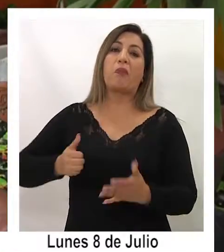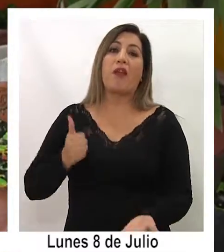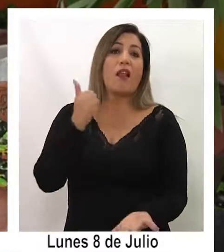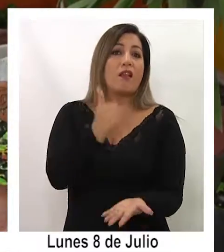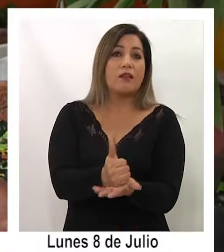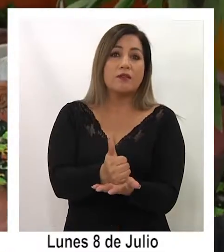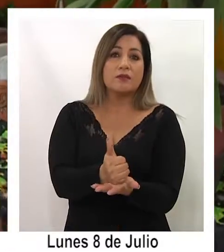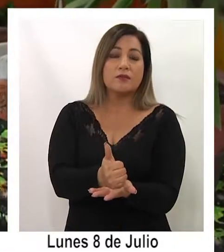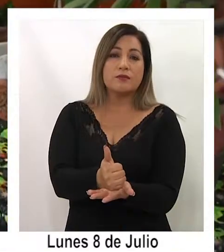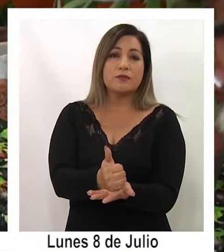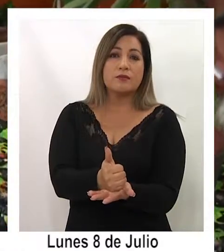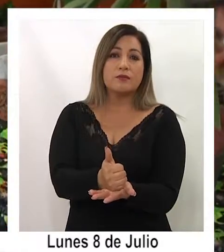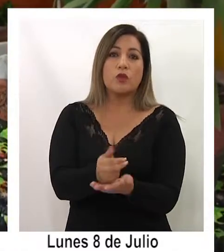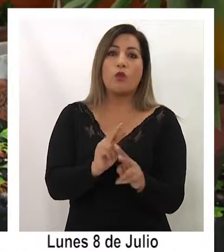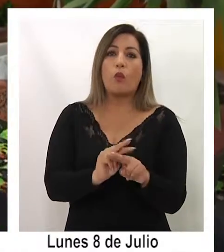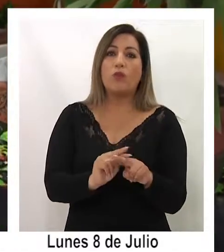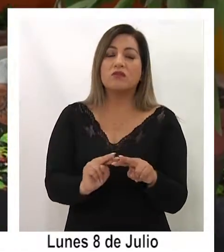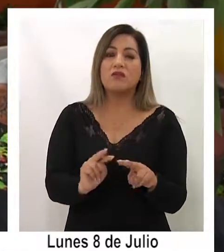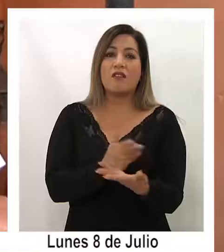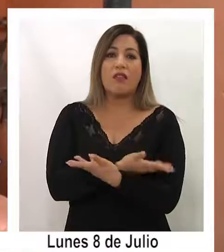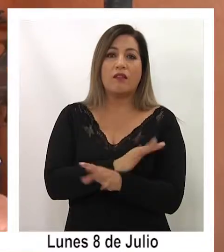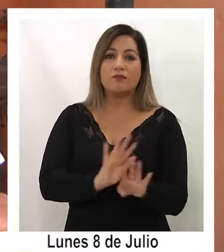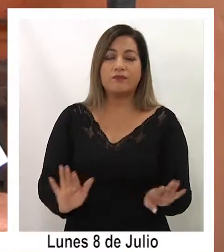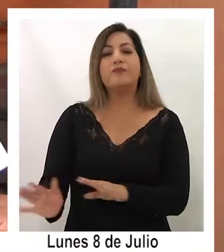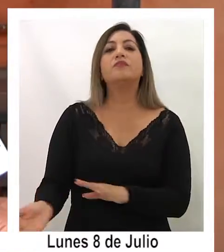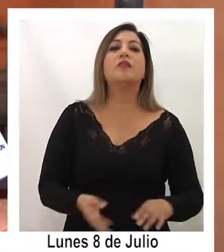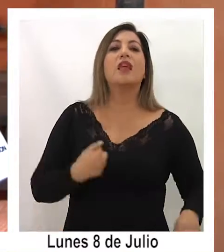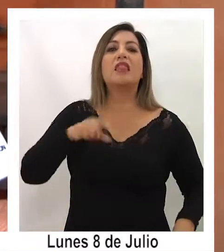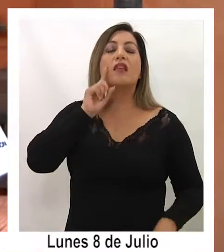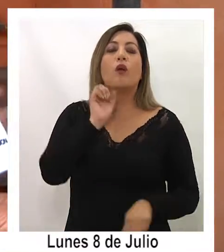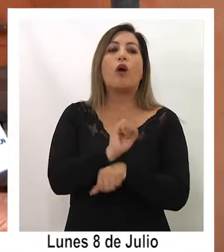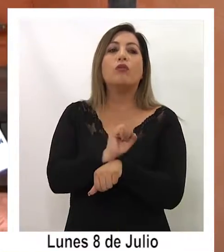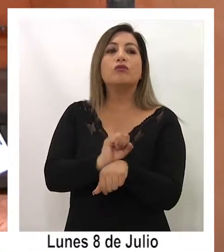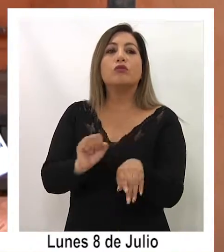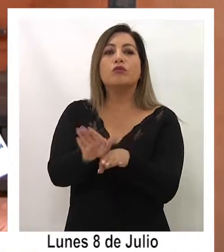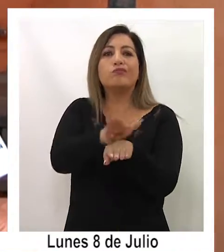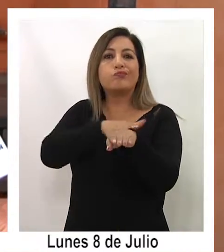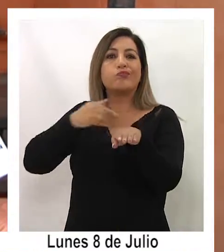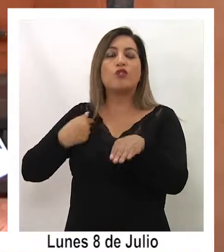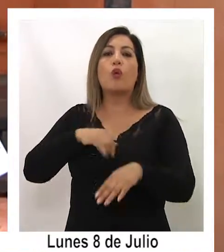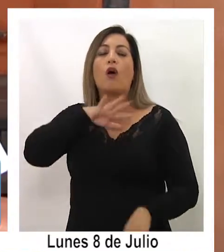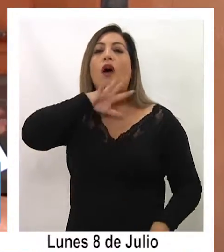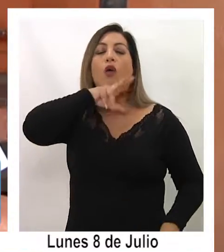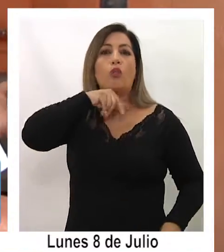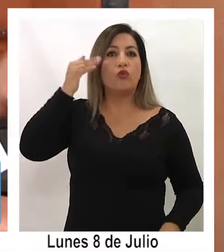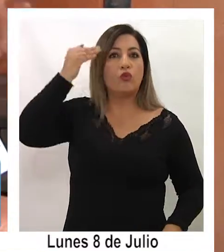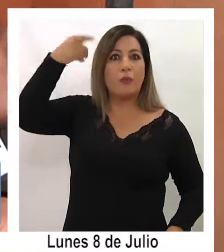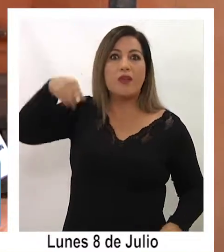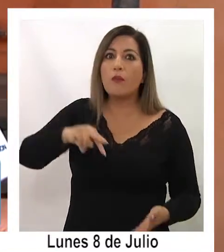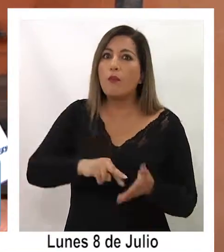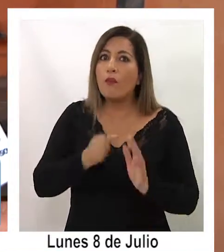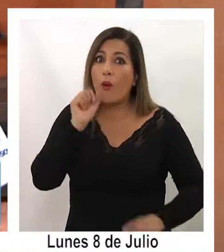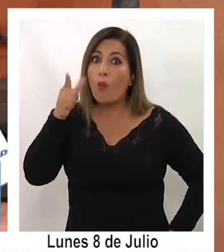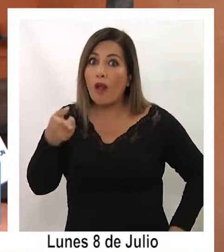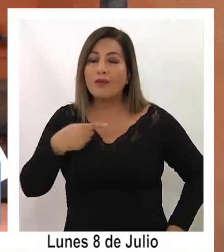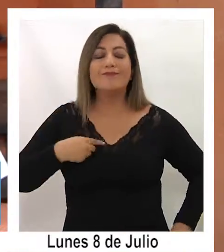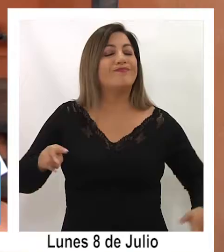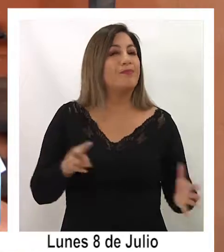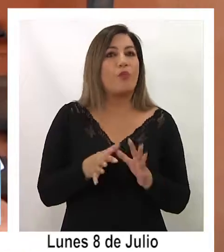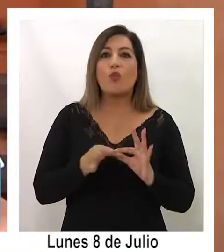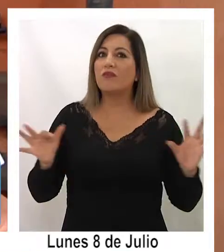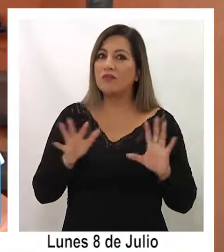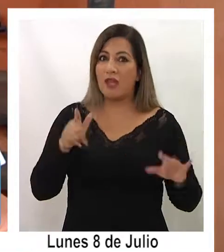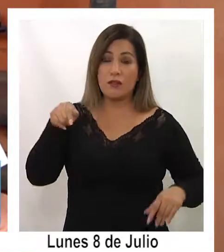alcalde no hacen nada. Tengo vehículos, hay que salir, soy adulto mayor, y el problema terrible que